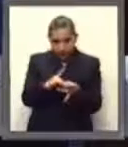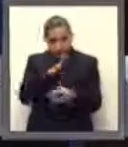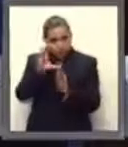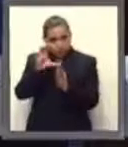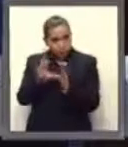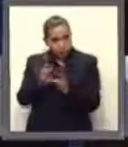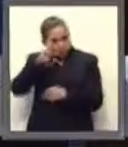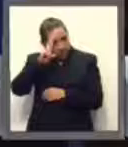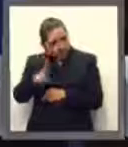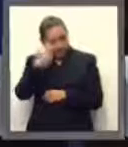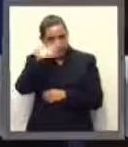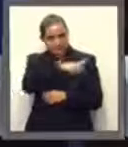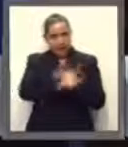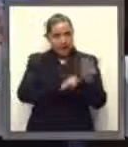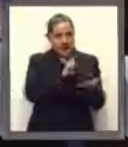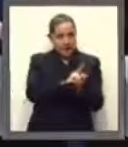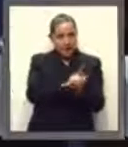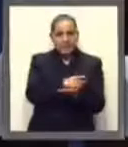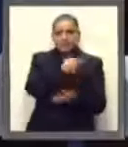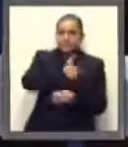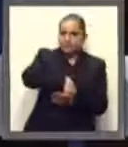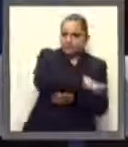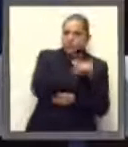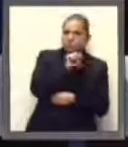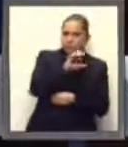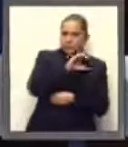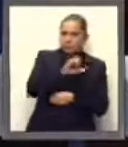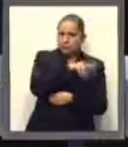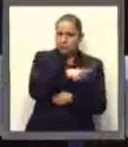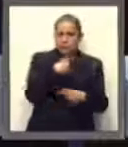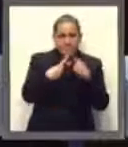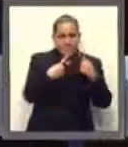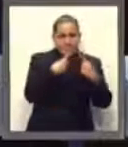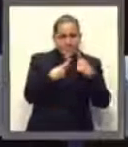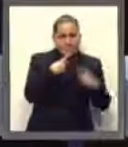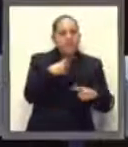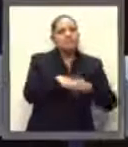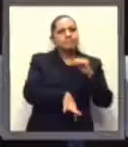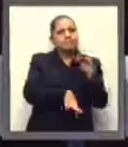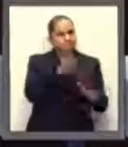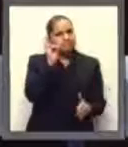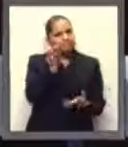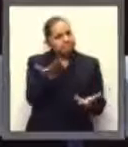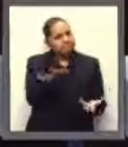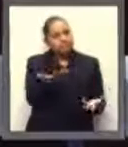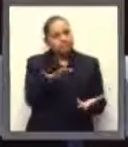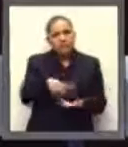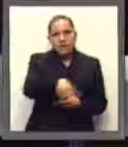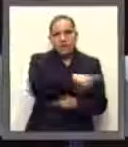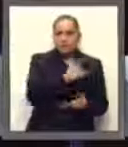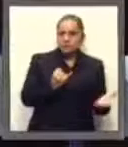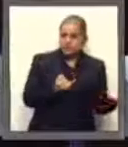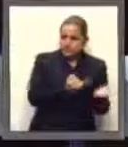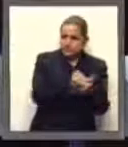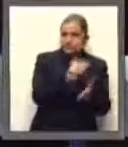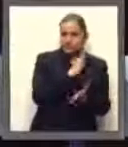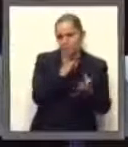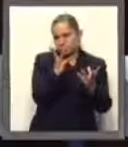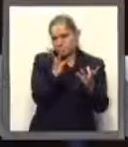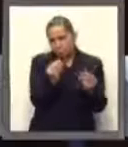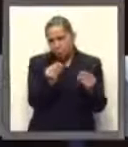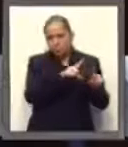completo de la ley. Derivado de dicho análisis, la Corte determinó, por medio de múltiples tesis